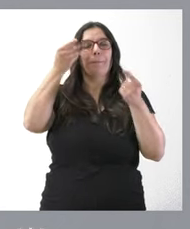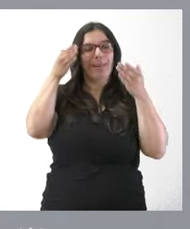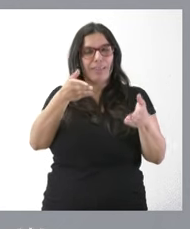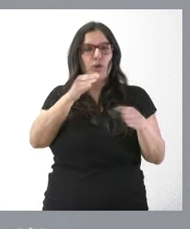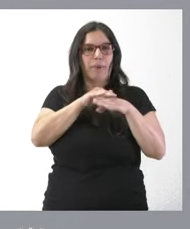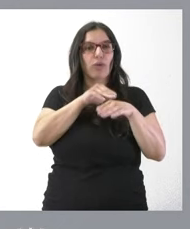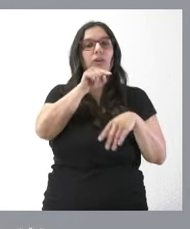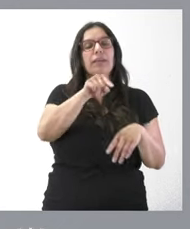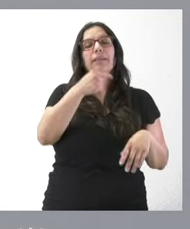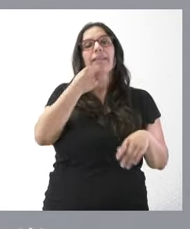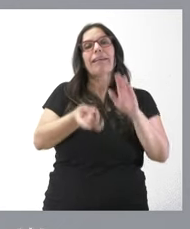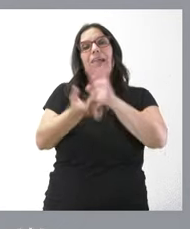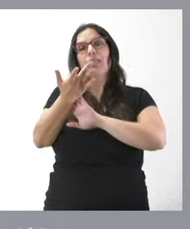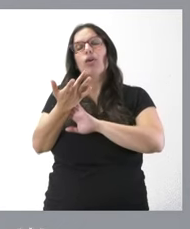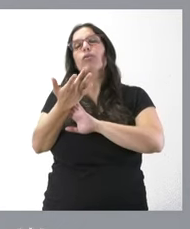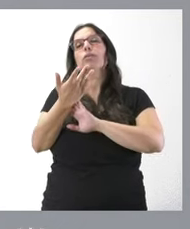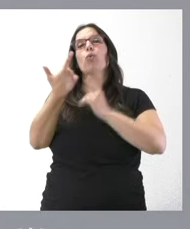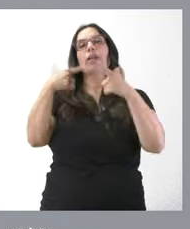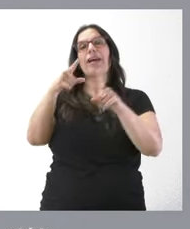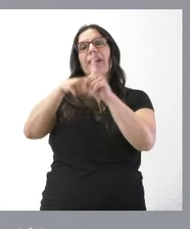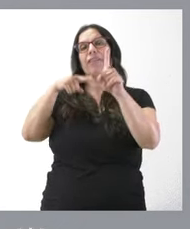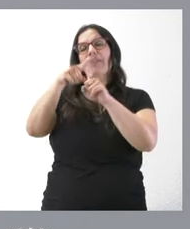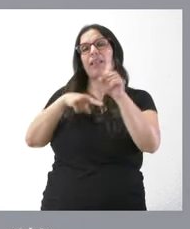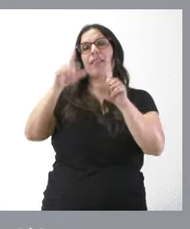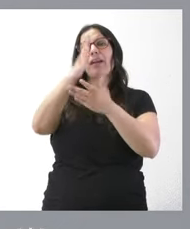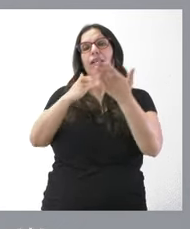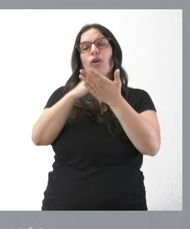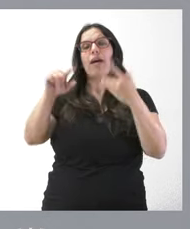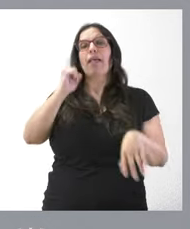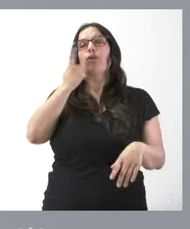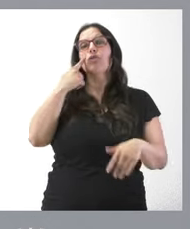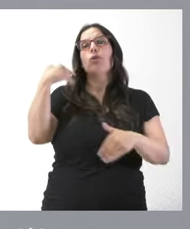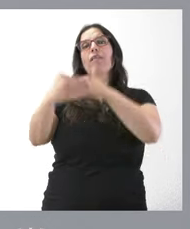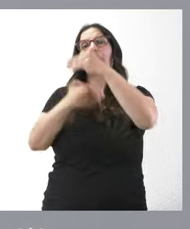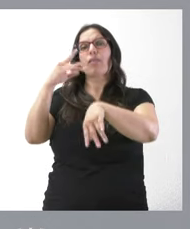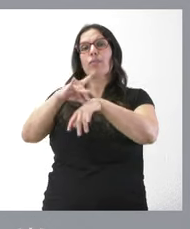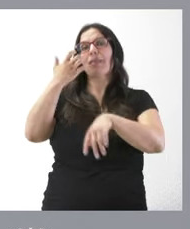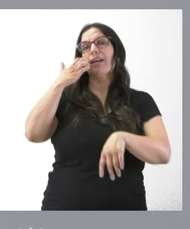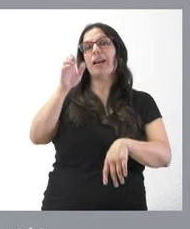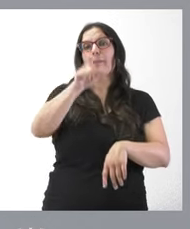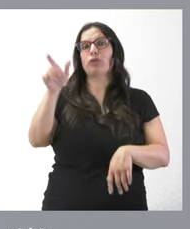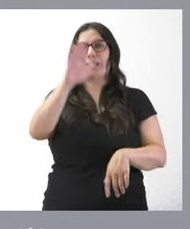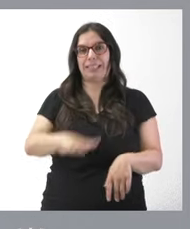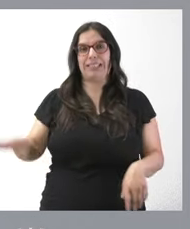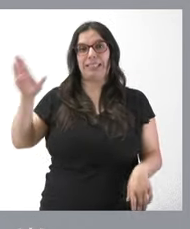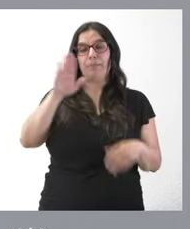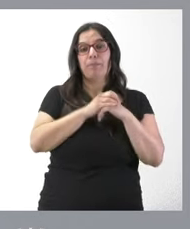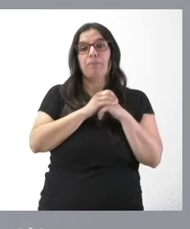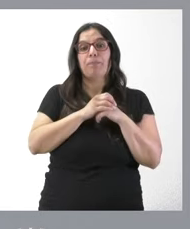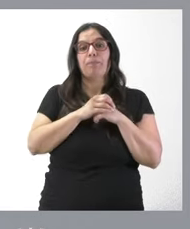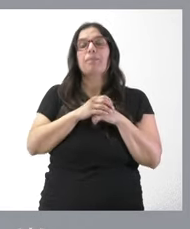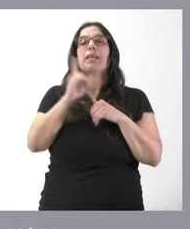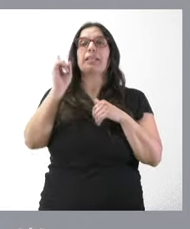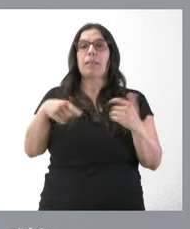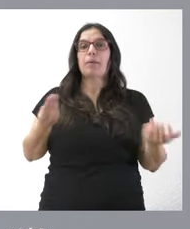y la creación de la unidad de referencia regional de diagnóstico avanzado de enfermedades raras en pacientes pediátricos. Y se procede también a la